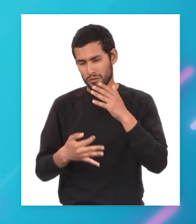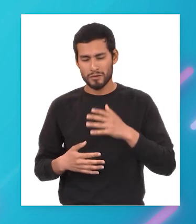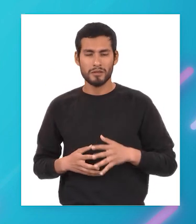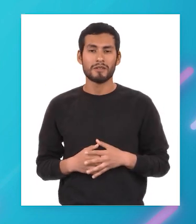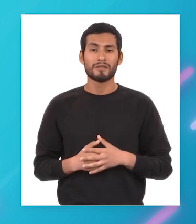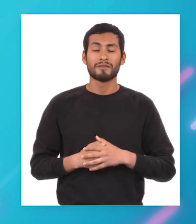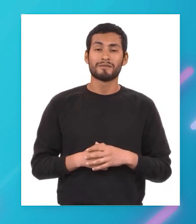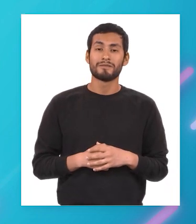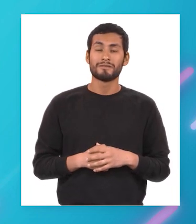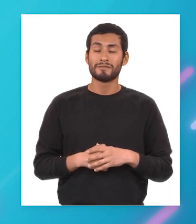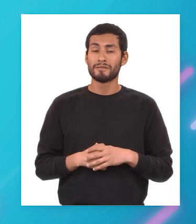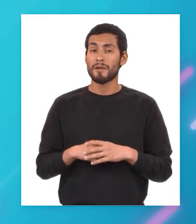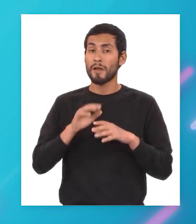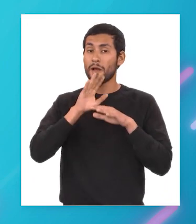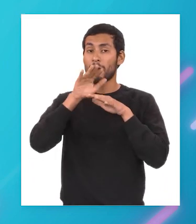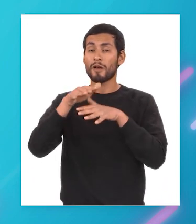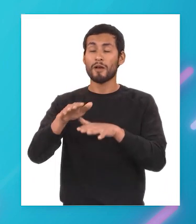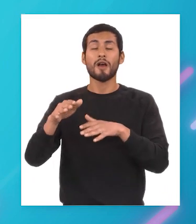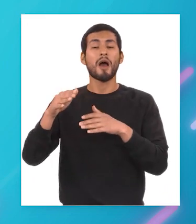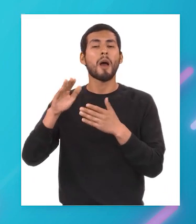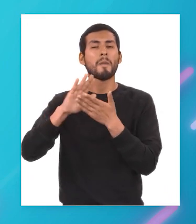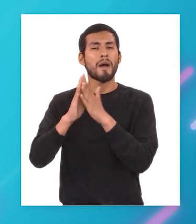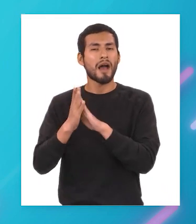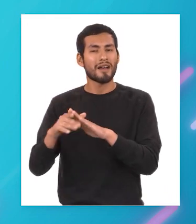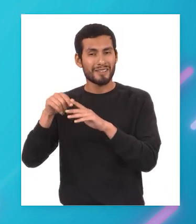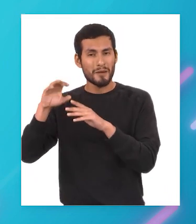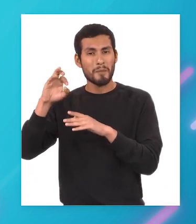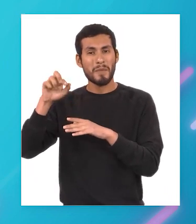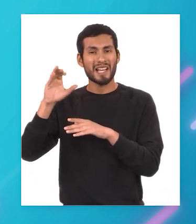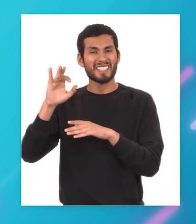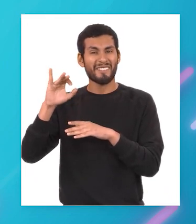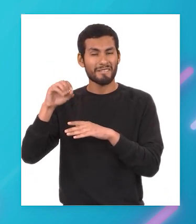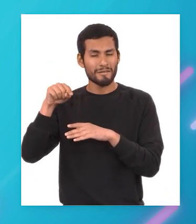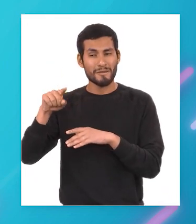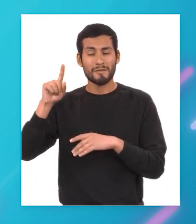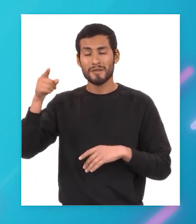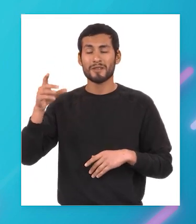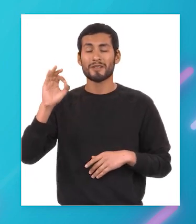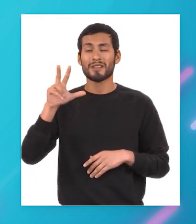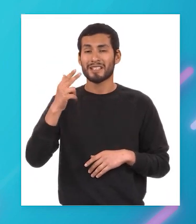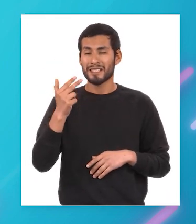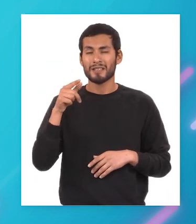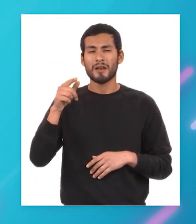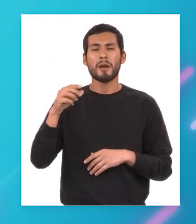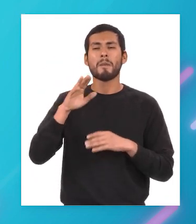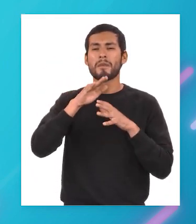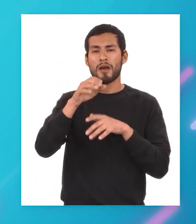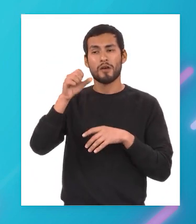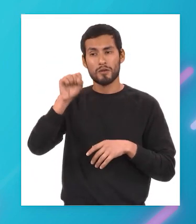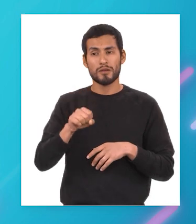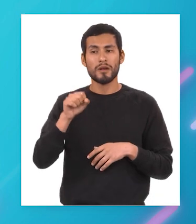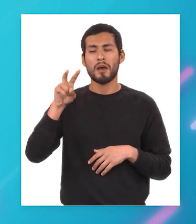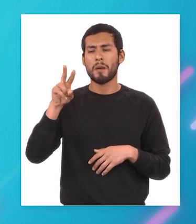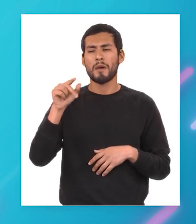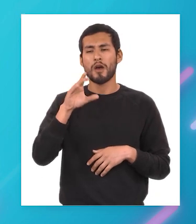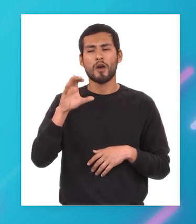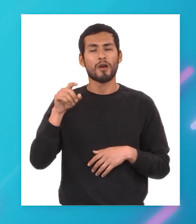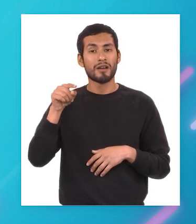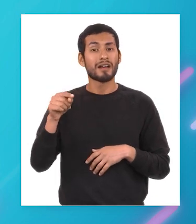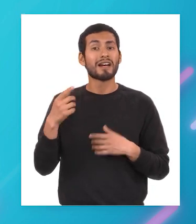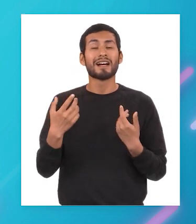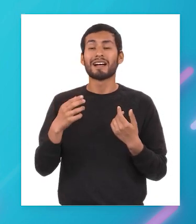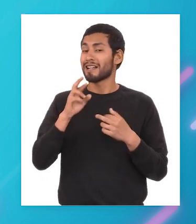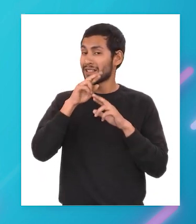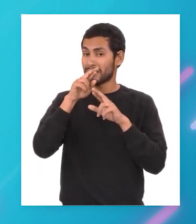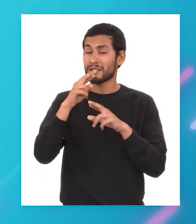el océano pacífico que se descubrió en 1513 como el mar del sur por vasco núñez de balboa el